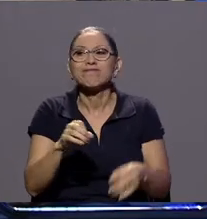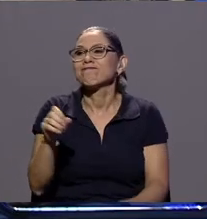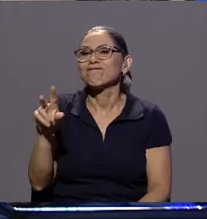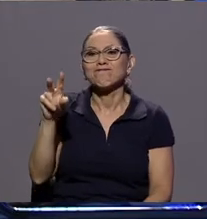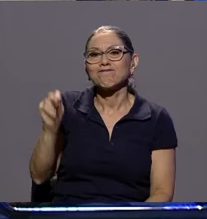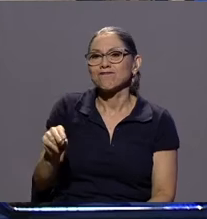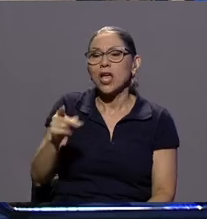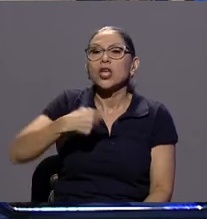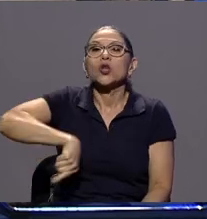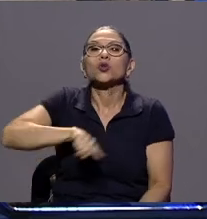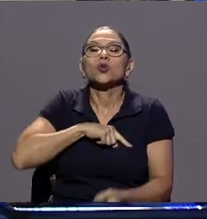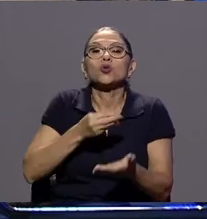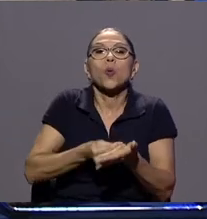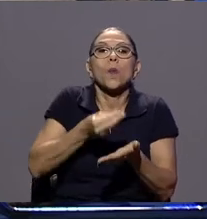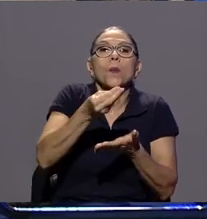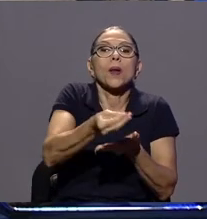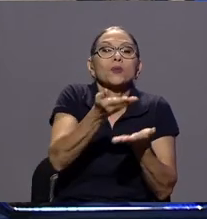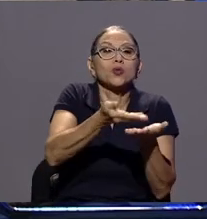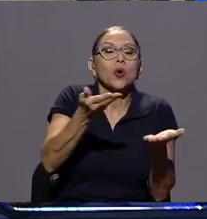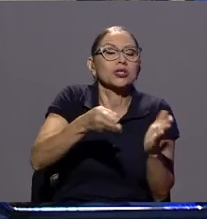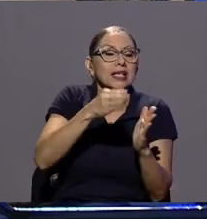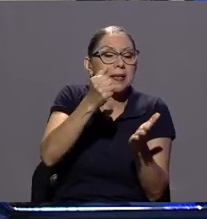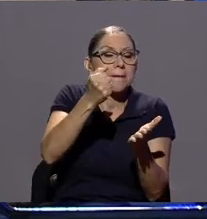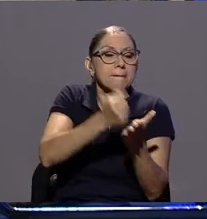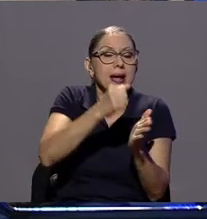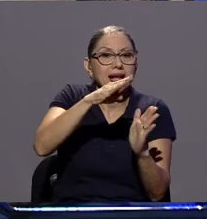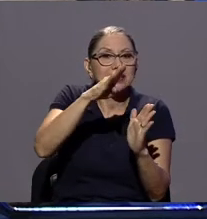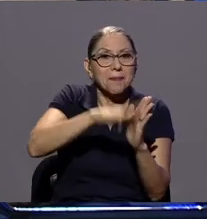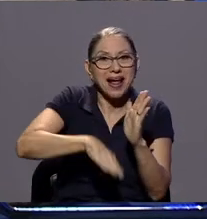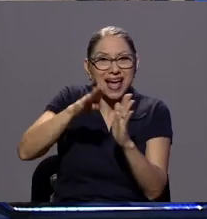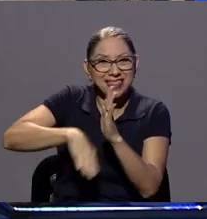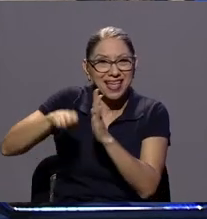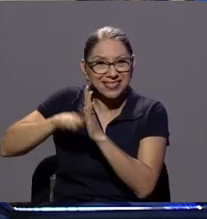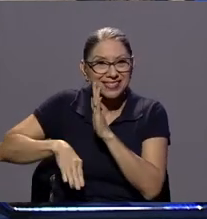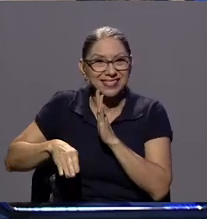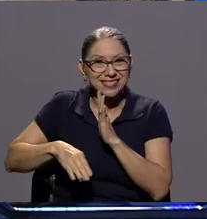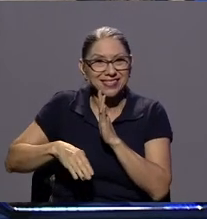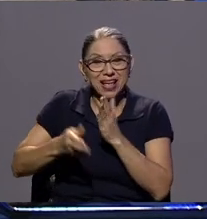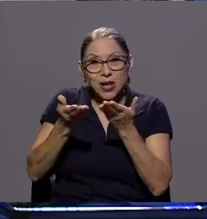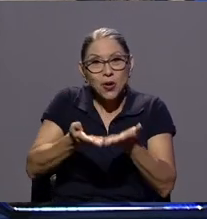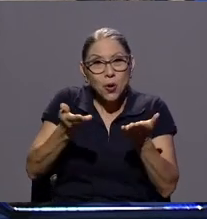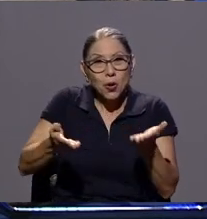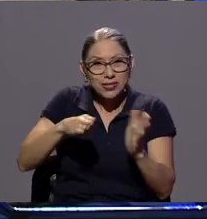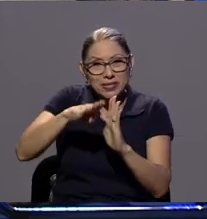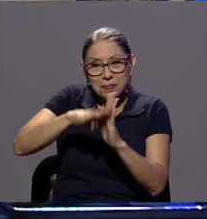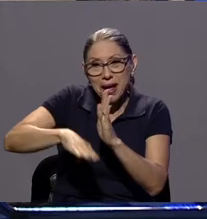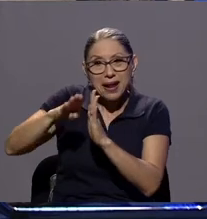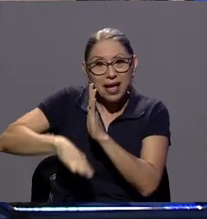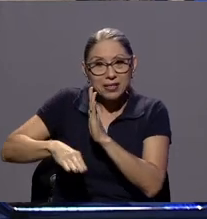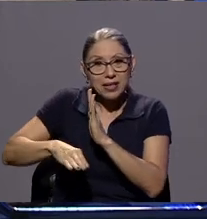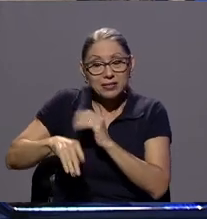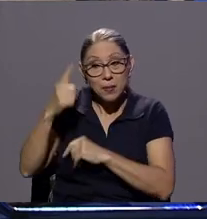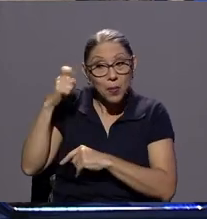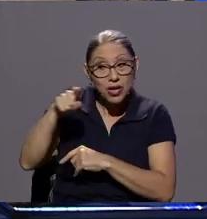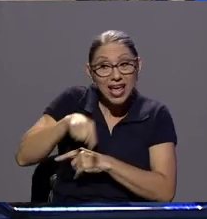a productos sumamente baratos que son los que el consumidor sobre todo de menores recursos prefiere por su